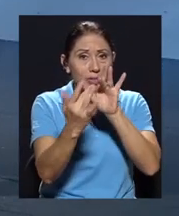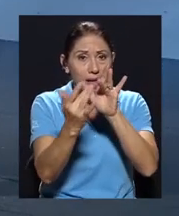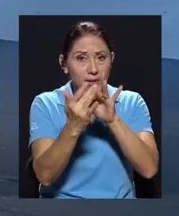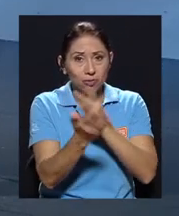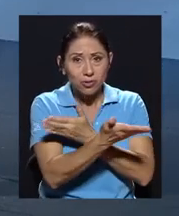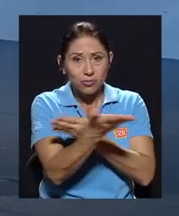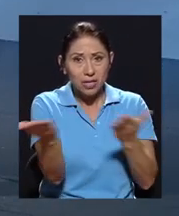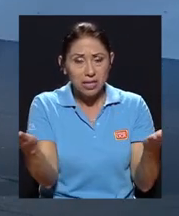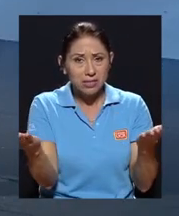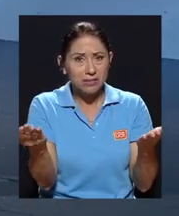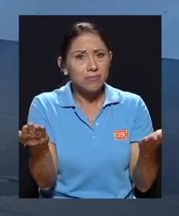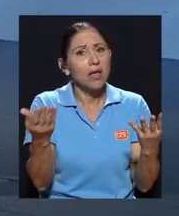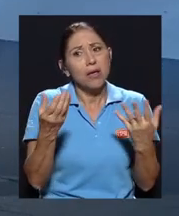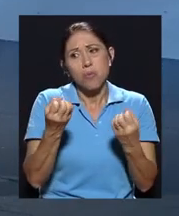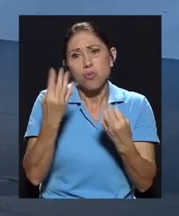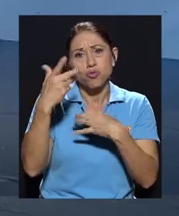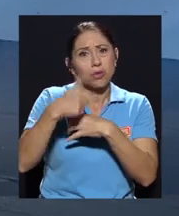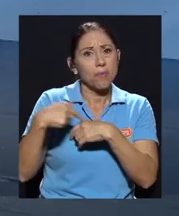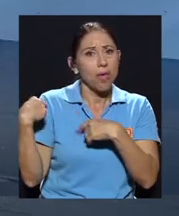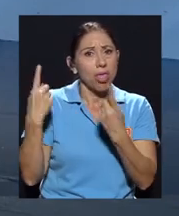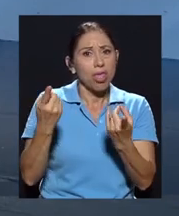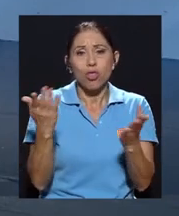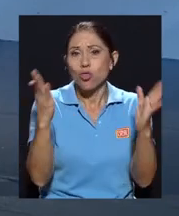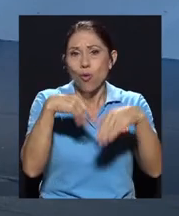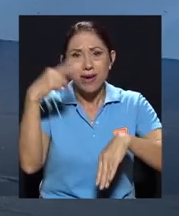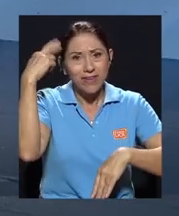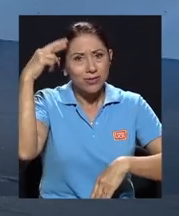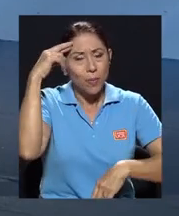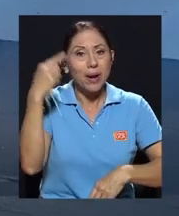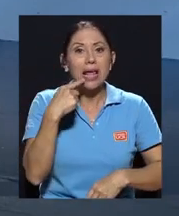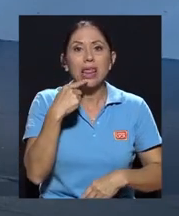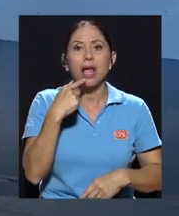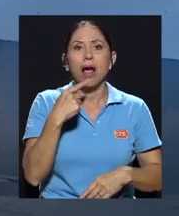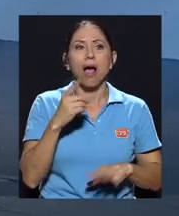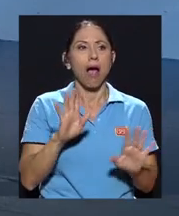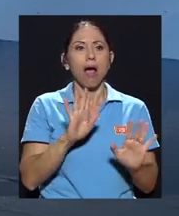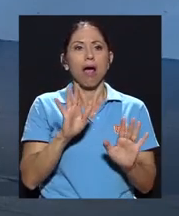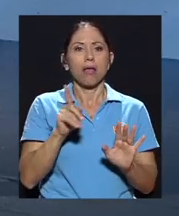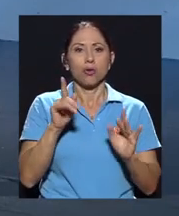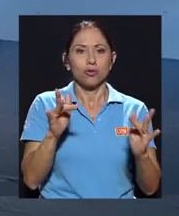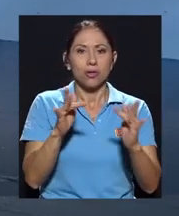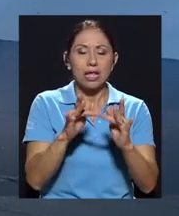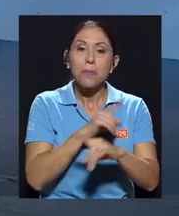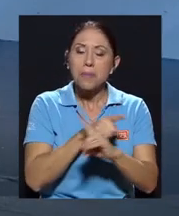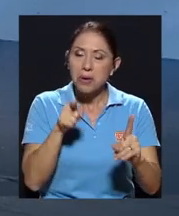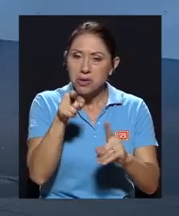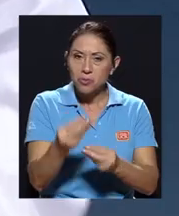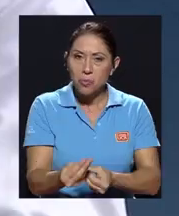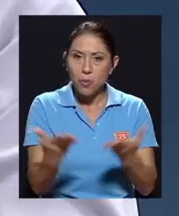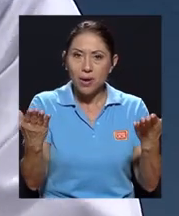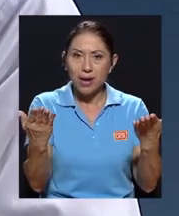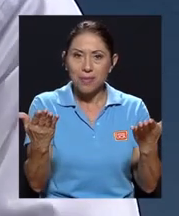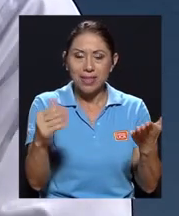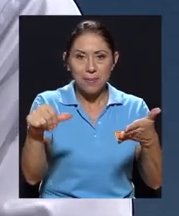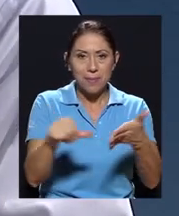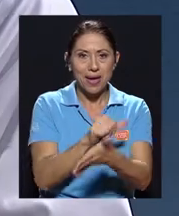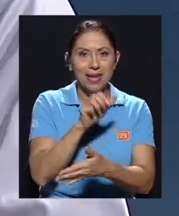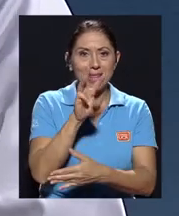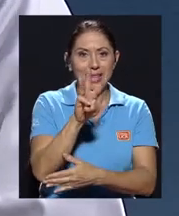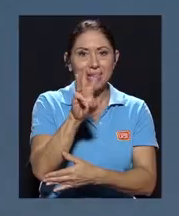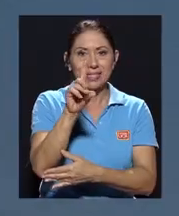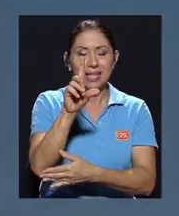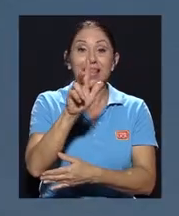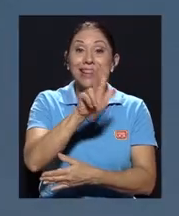ya bastante tiempo, entonces no habría ninguna razón para que nos digan que no los contactamos. Pero, en todo caso, está públicamente en la página 3d3.cr. Pues, muchas